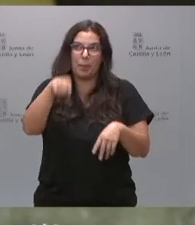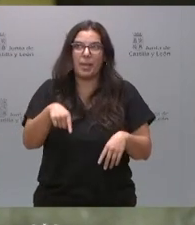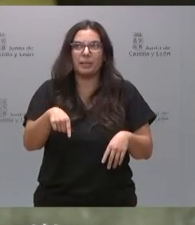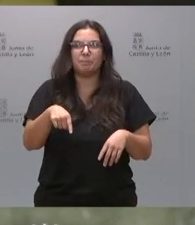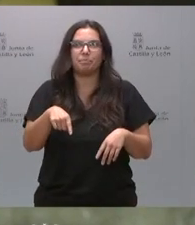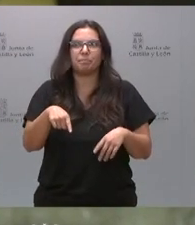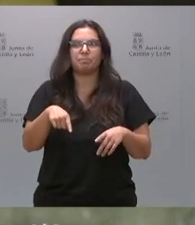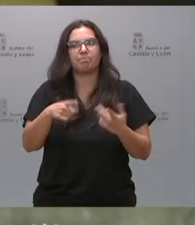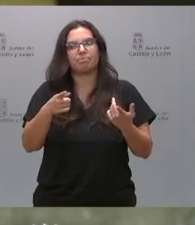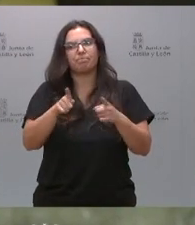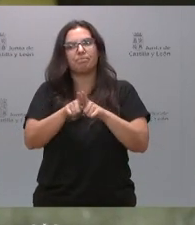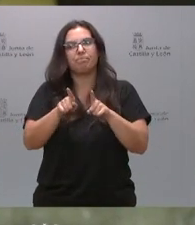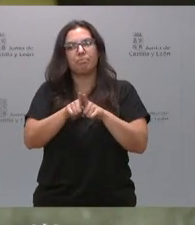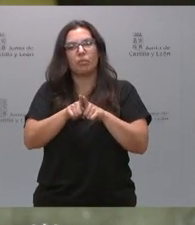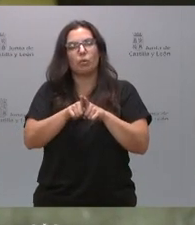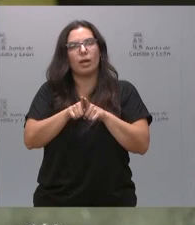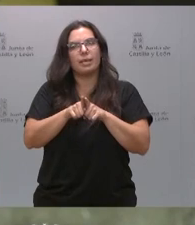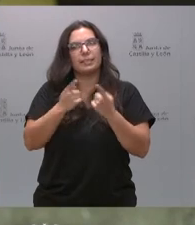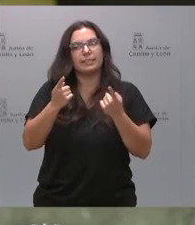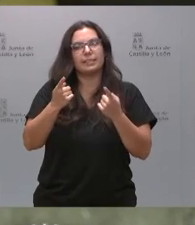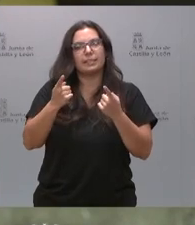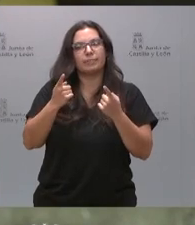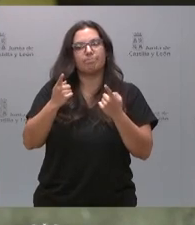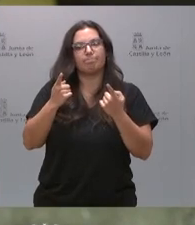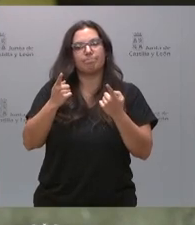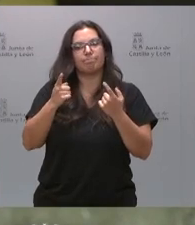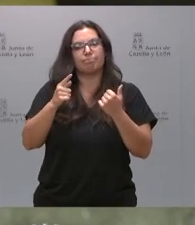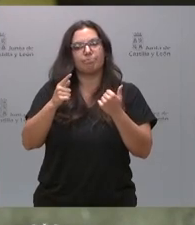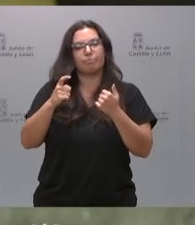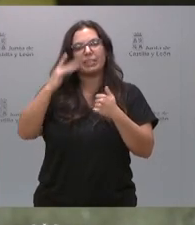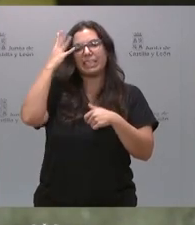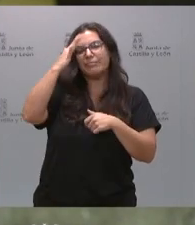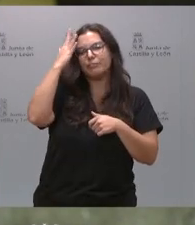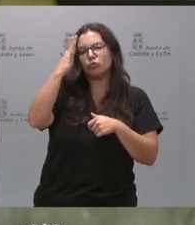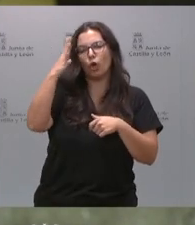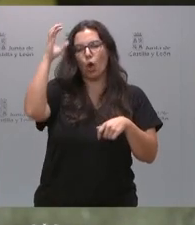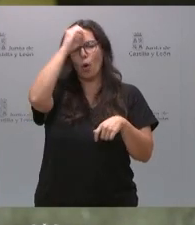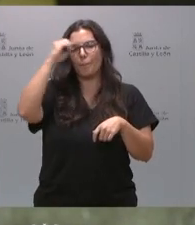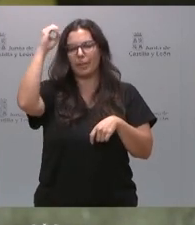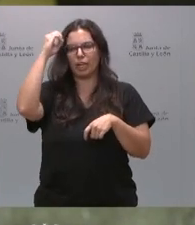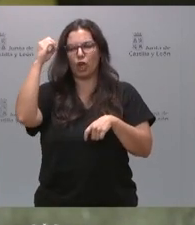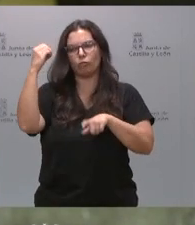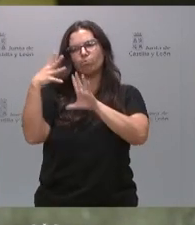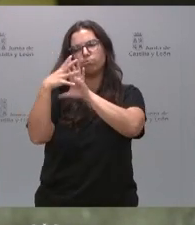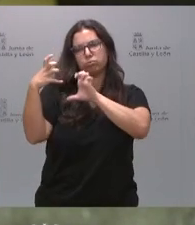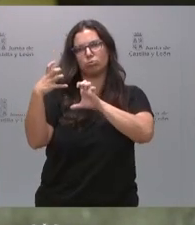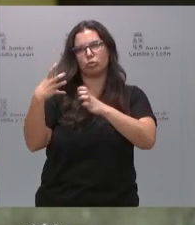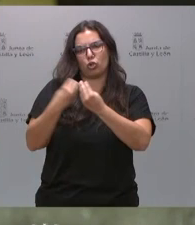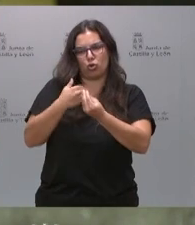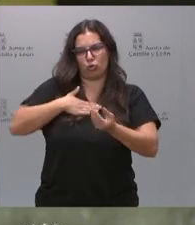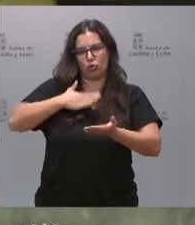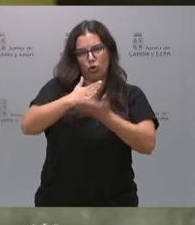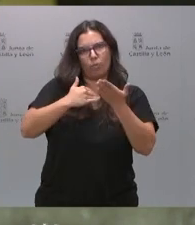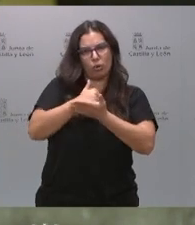una visión muy cercana, muy próxima a nuestra comunidad autónoma. Tiene un